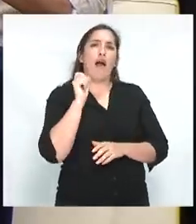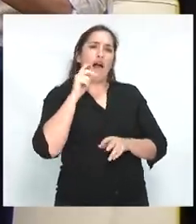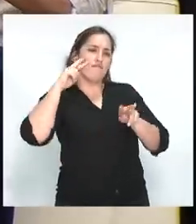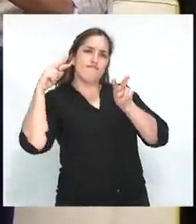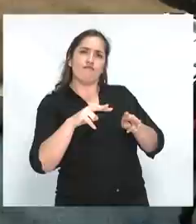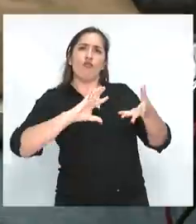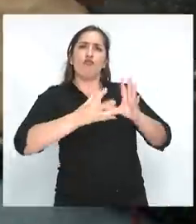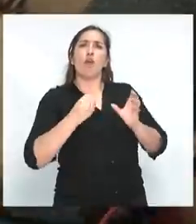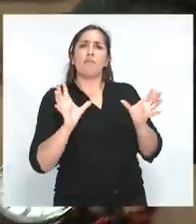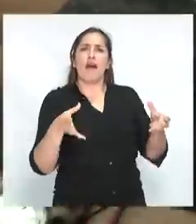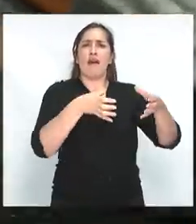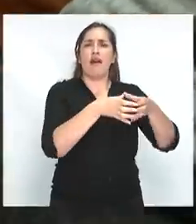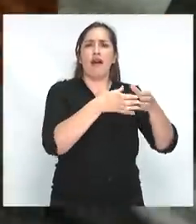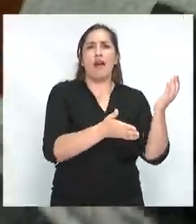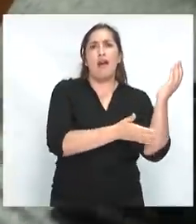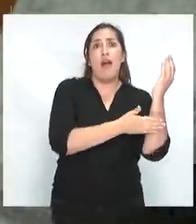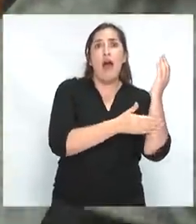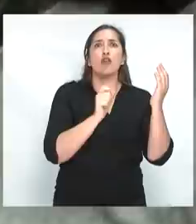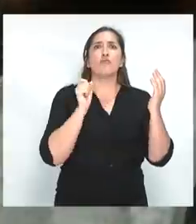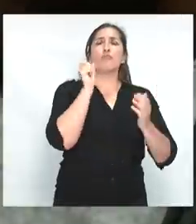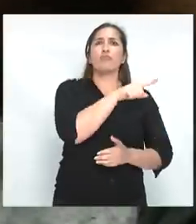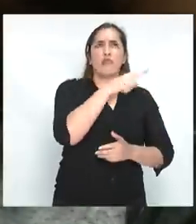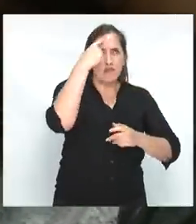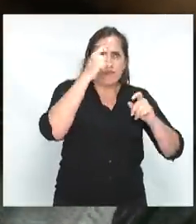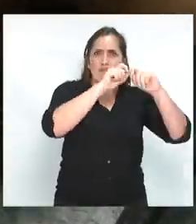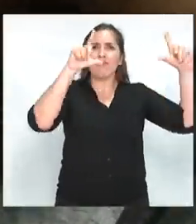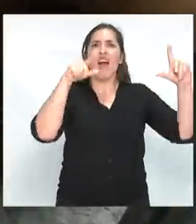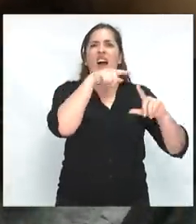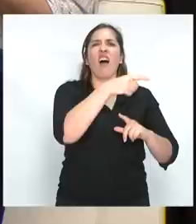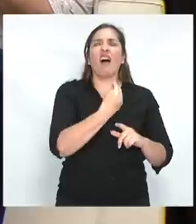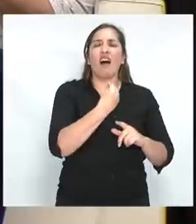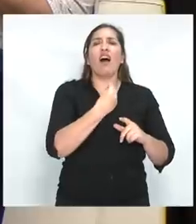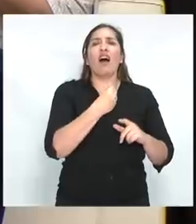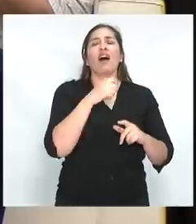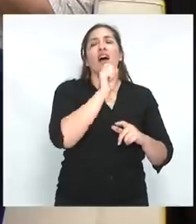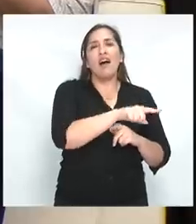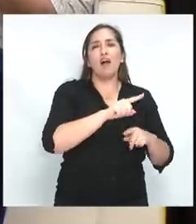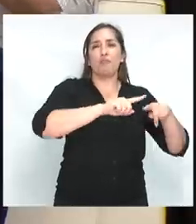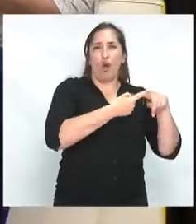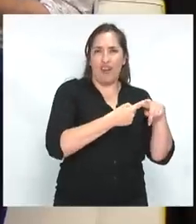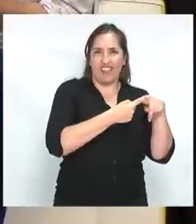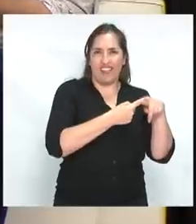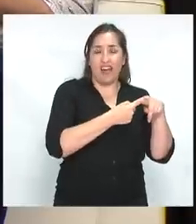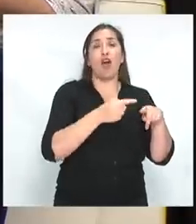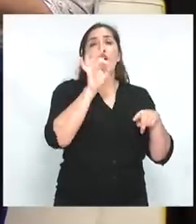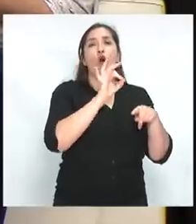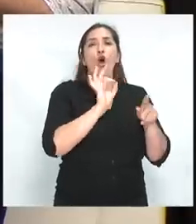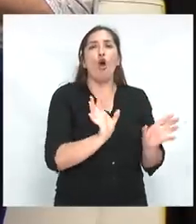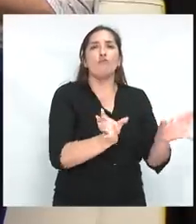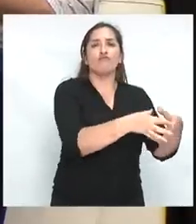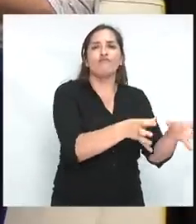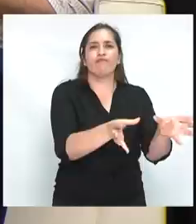convierte en un hecho de identificación política. Entonces, diferenciar la izquierda como un hecho de clasificación